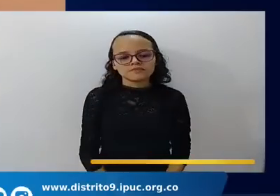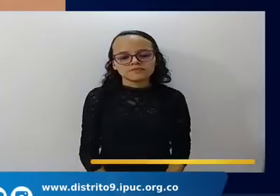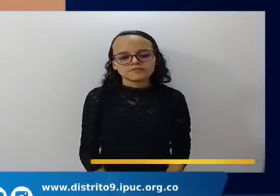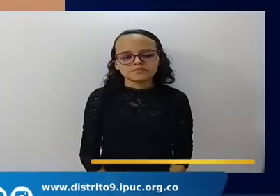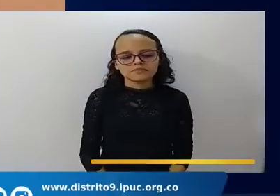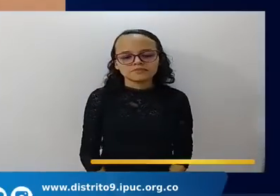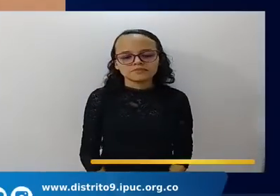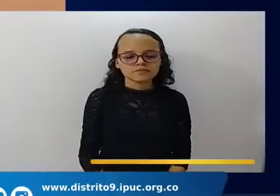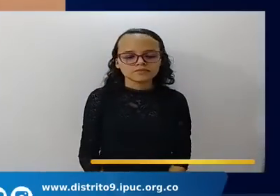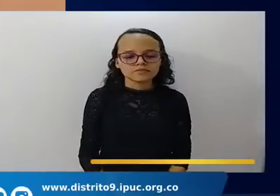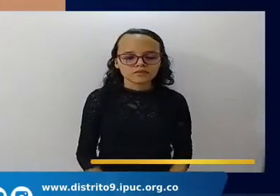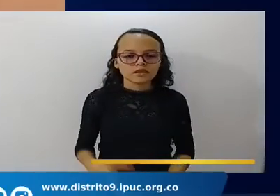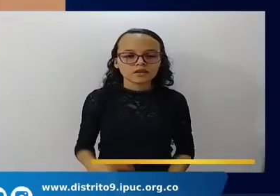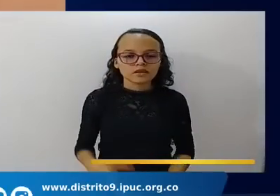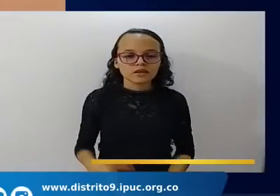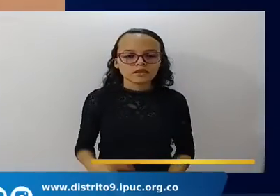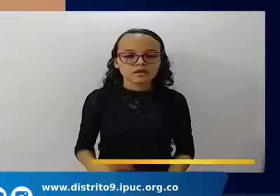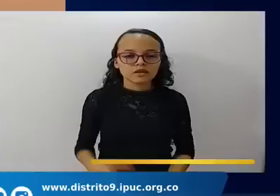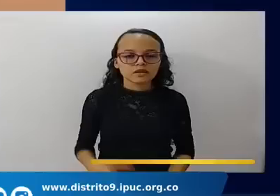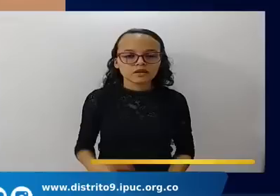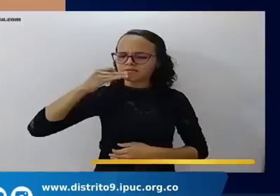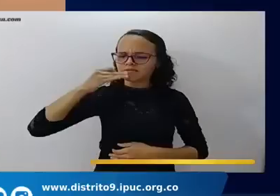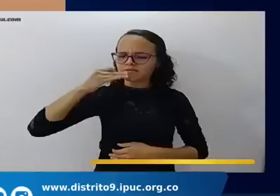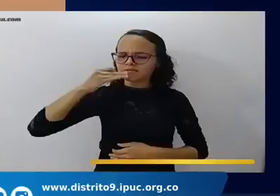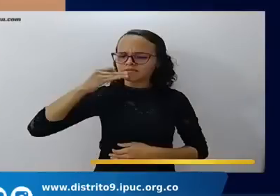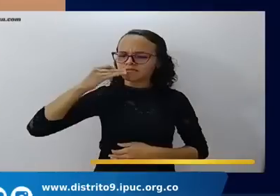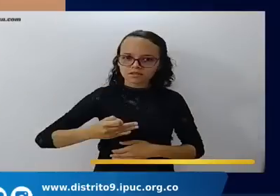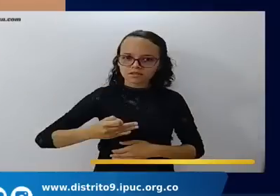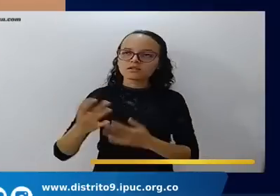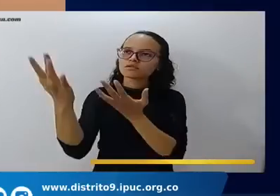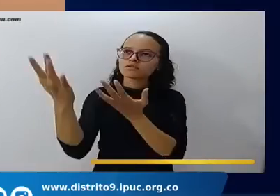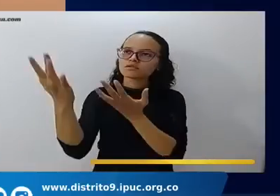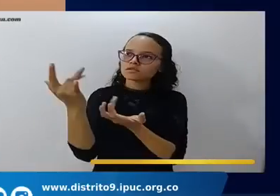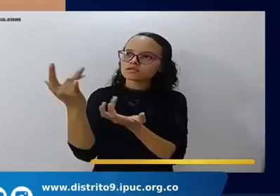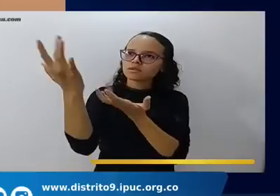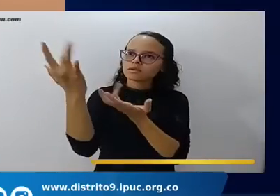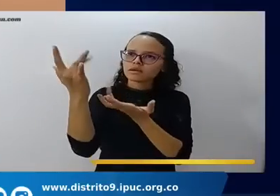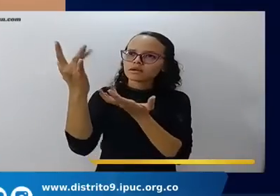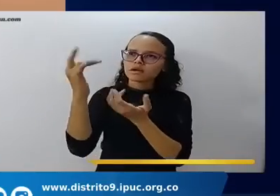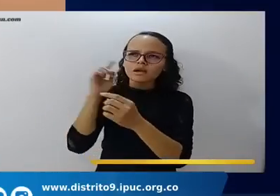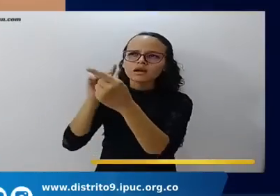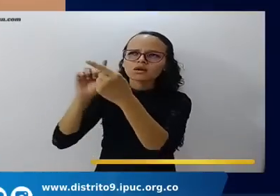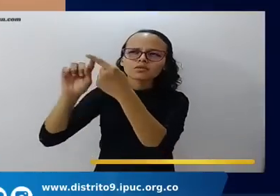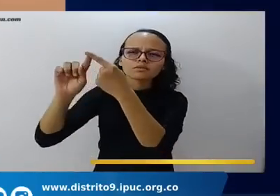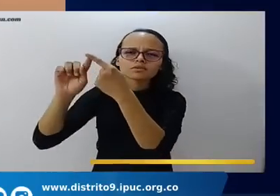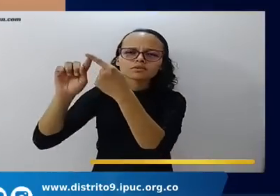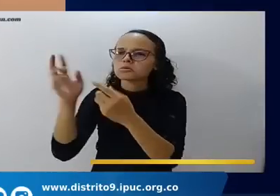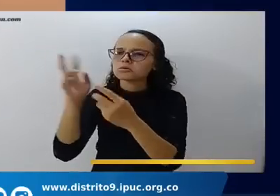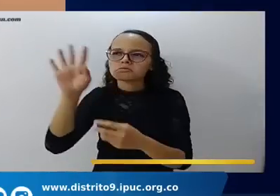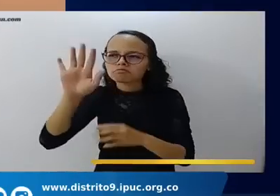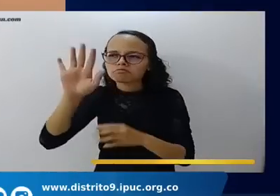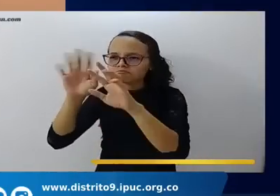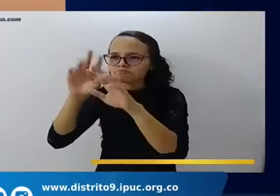Es pues la fe, la certeza de lo que se espera, la convicción de lo que no,